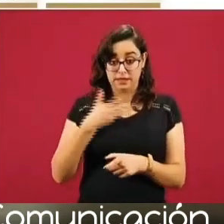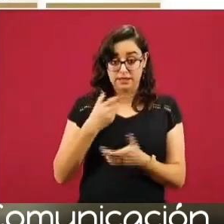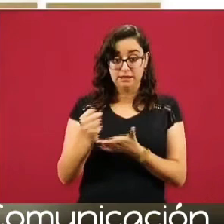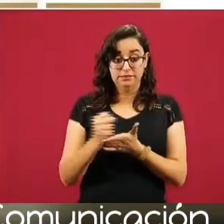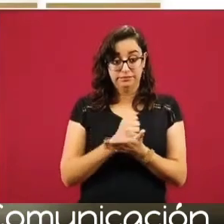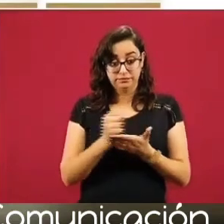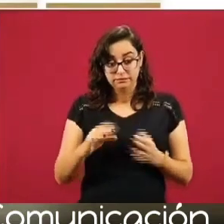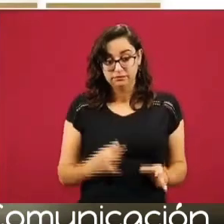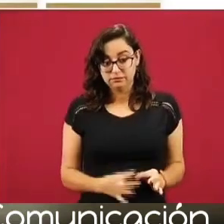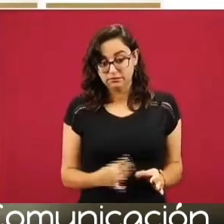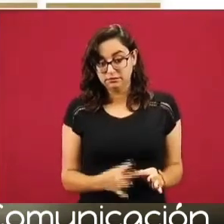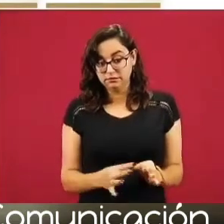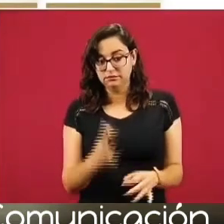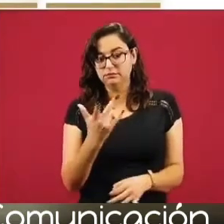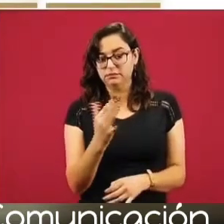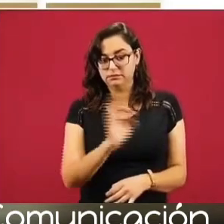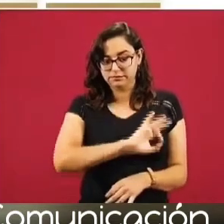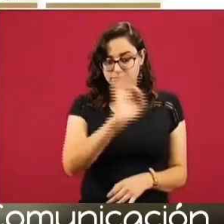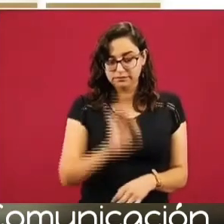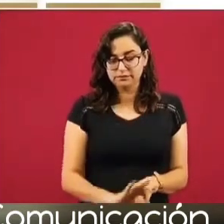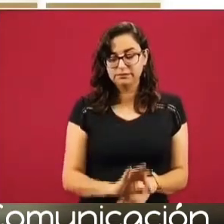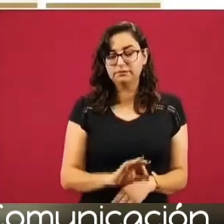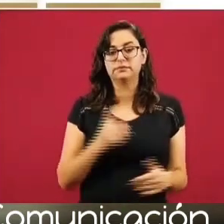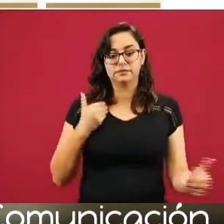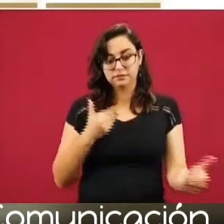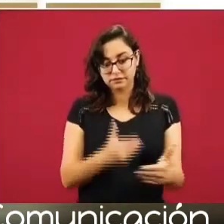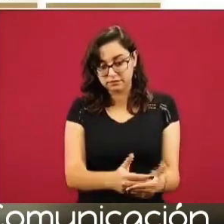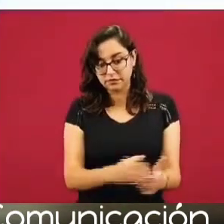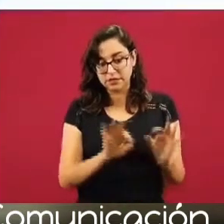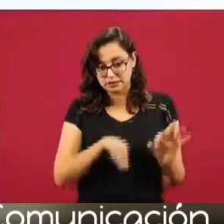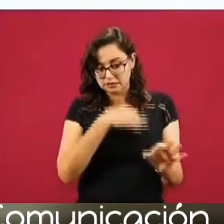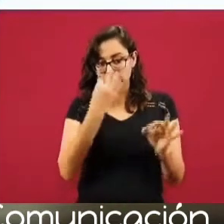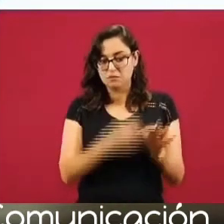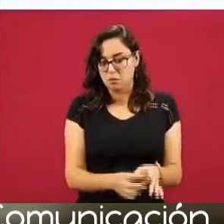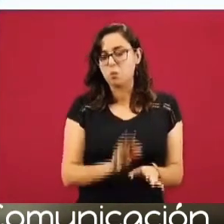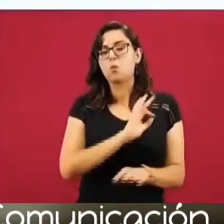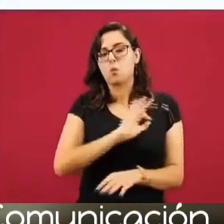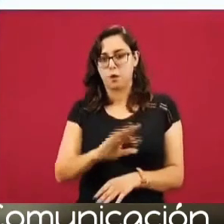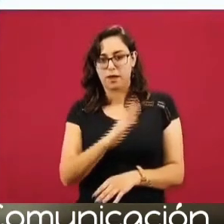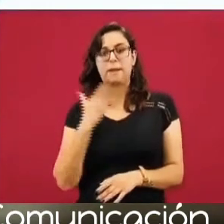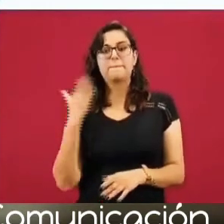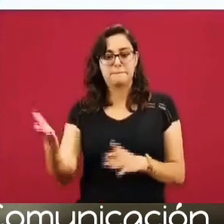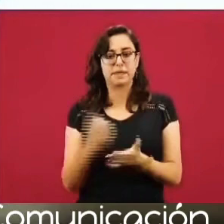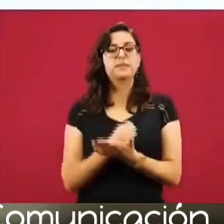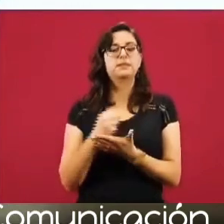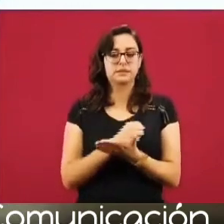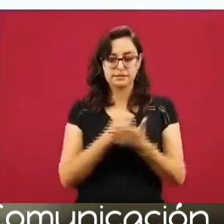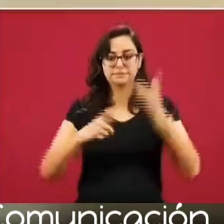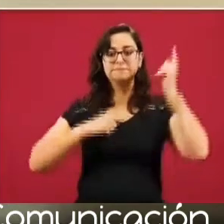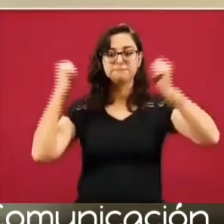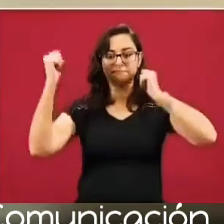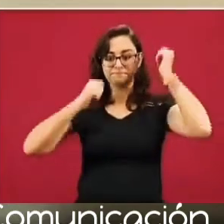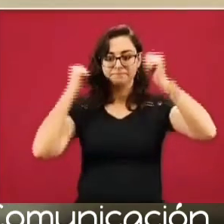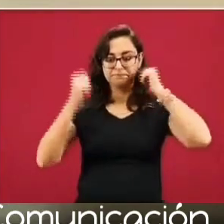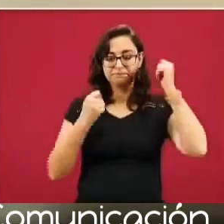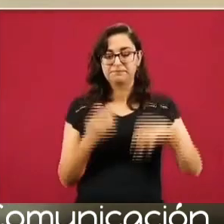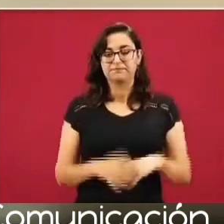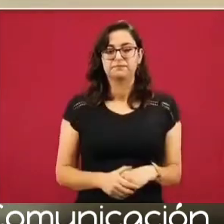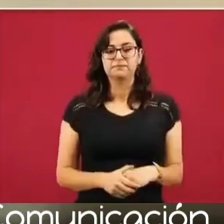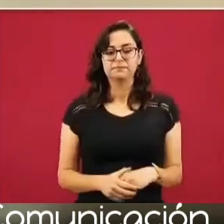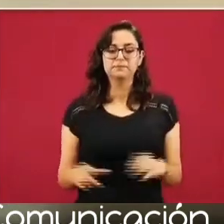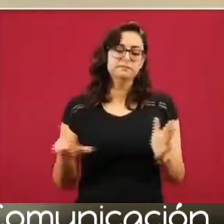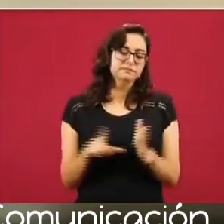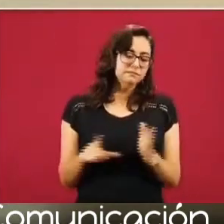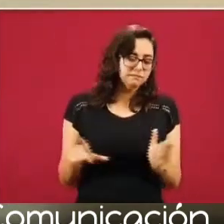esté cubierto al 50% y al 50% del plazo, ya con eso pueden solicitar su crédito y lo demás, contar con